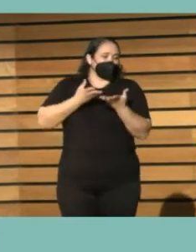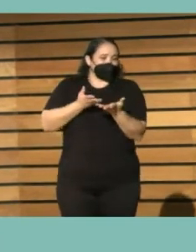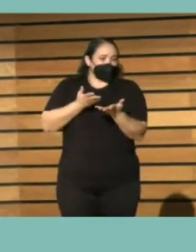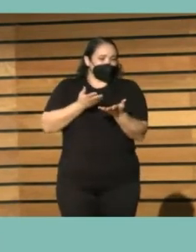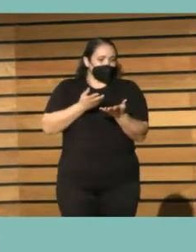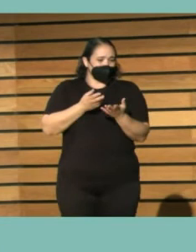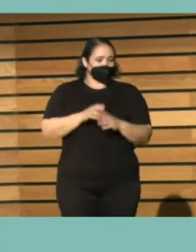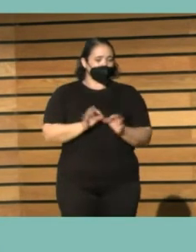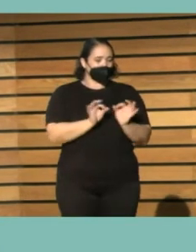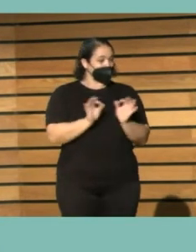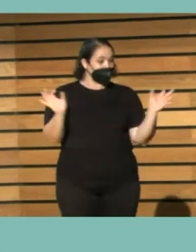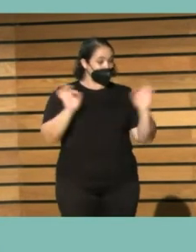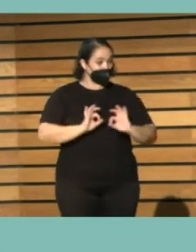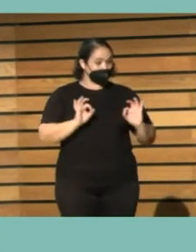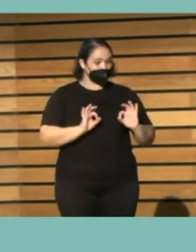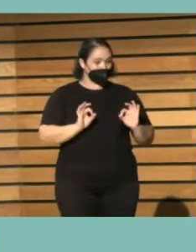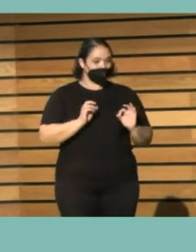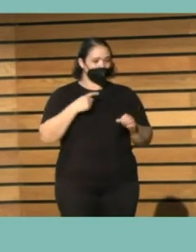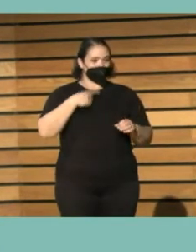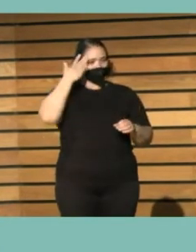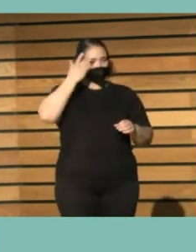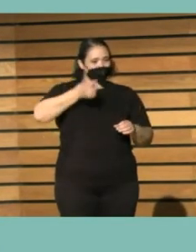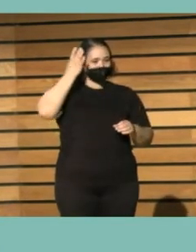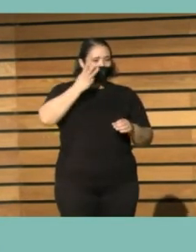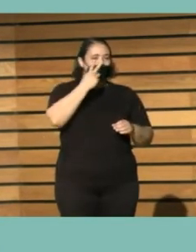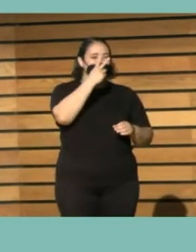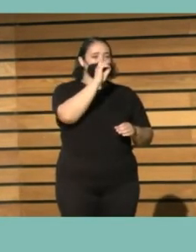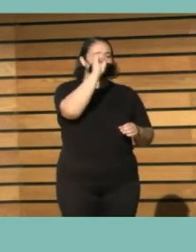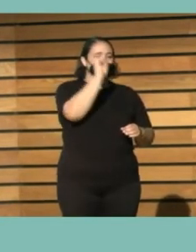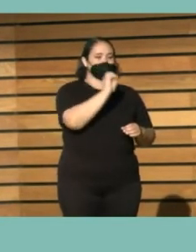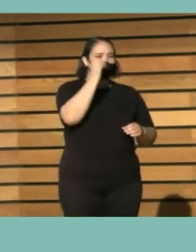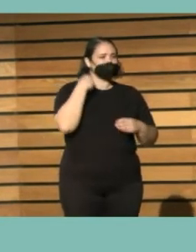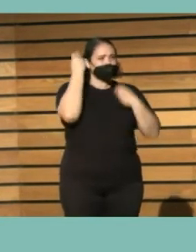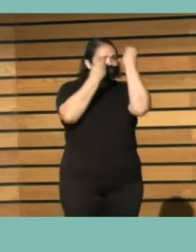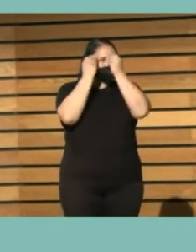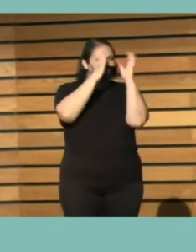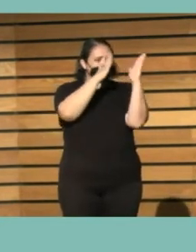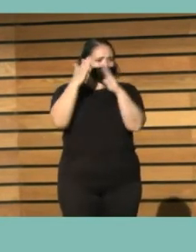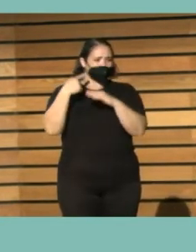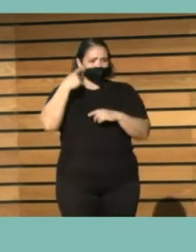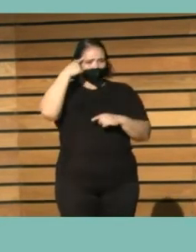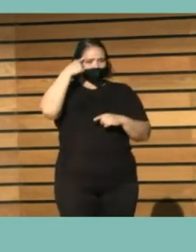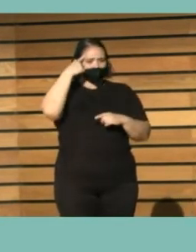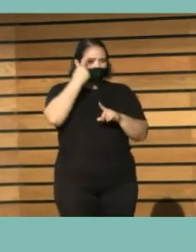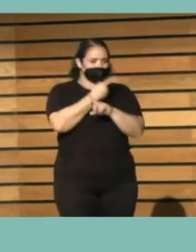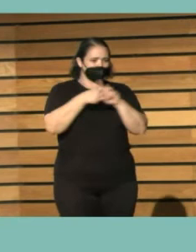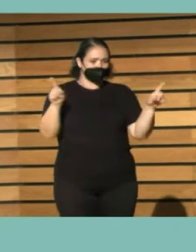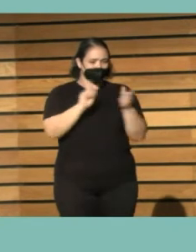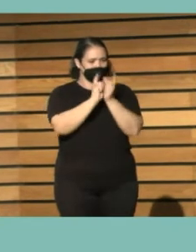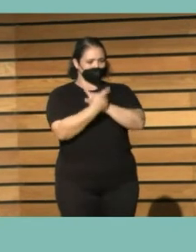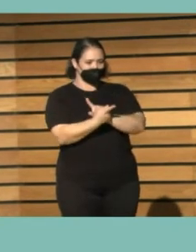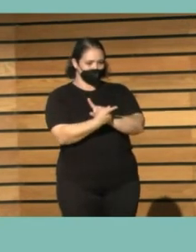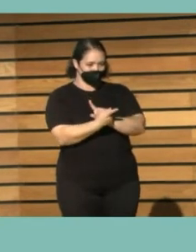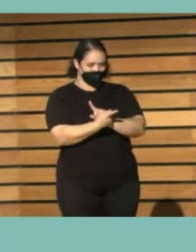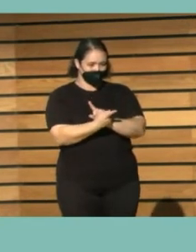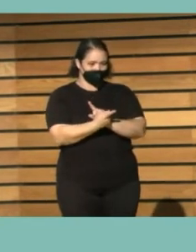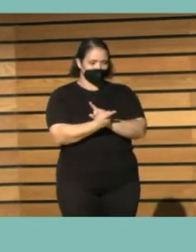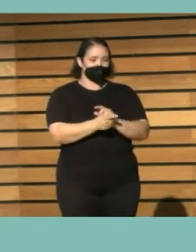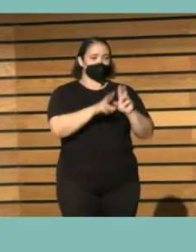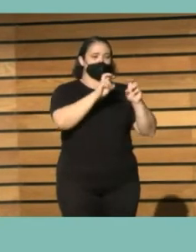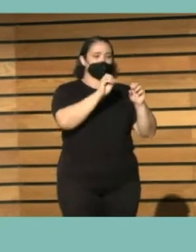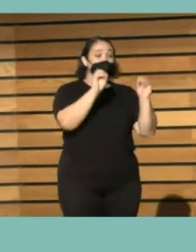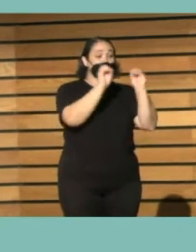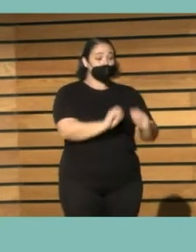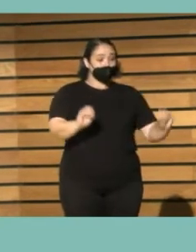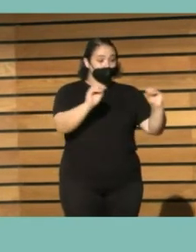pues no acerté mucho un 20% de cómo he imaginado la biblioteca y porque se hablaba de que Google